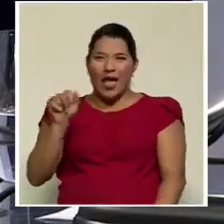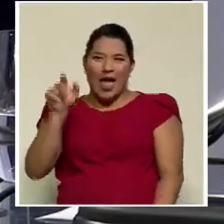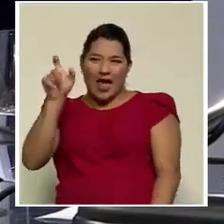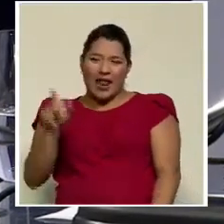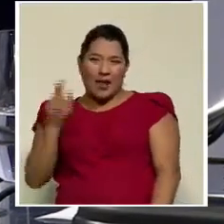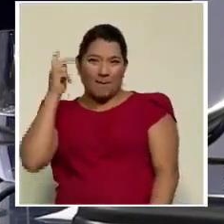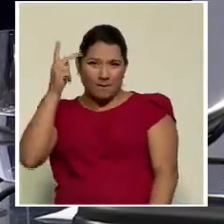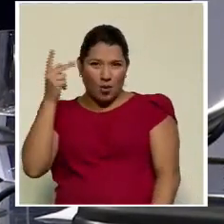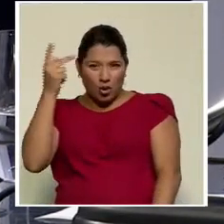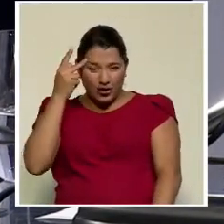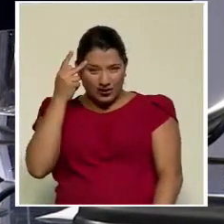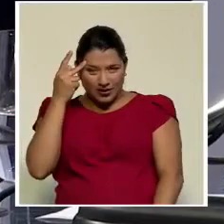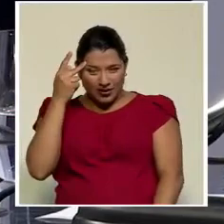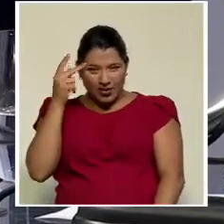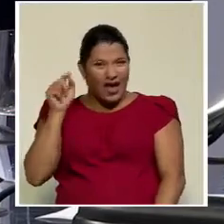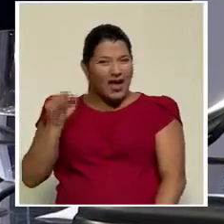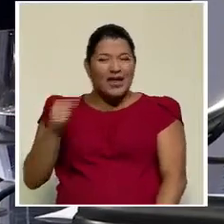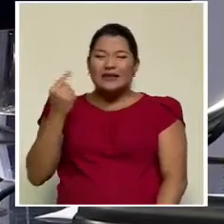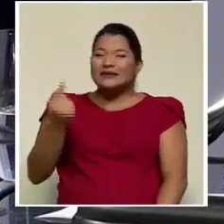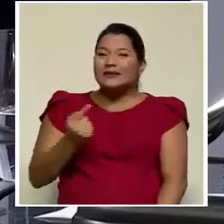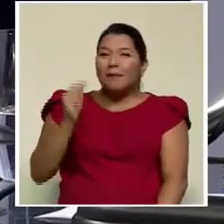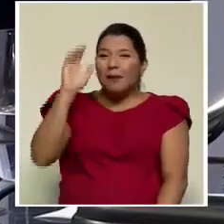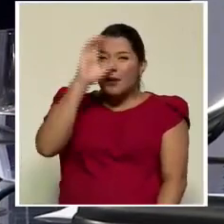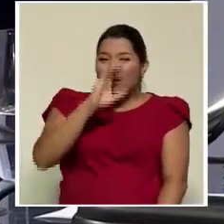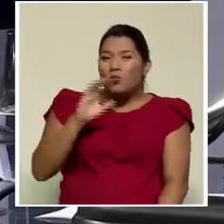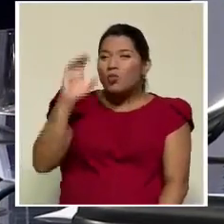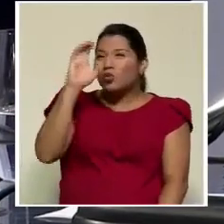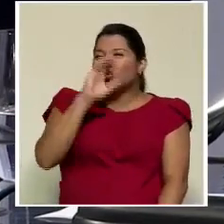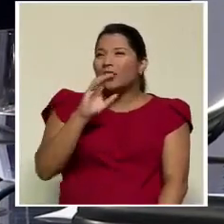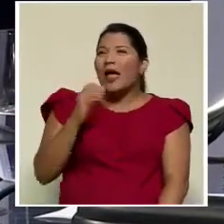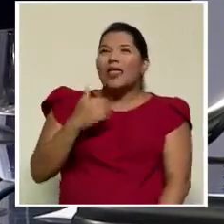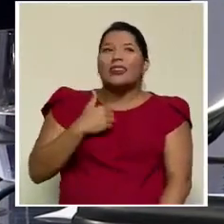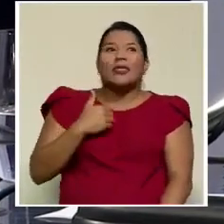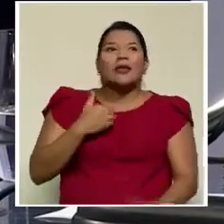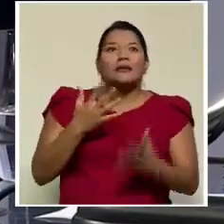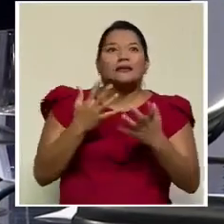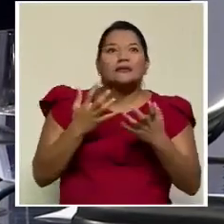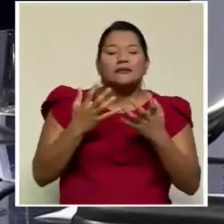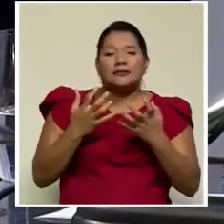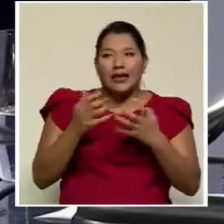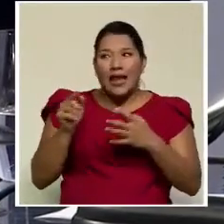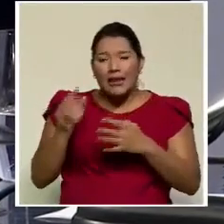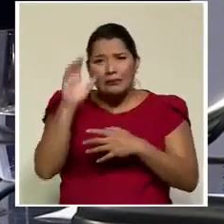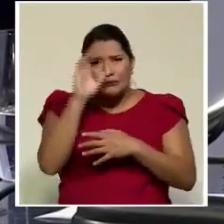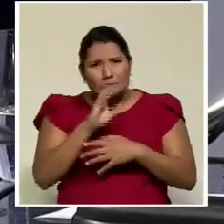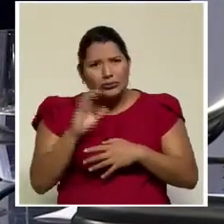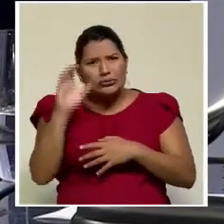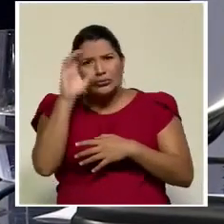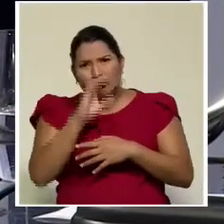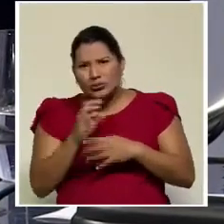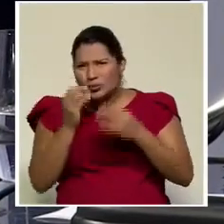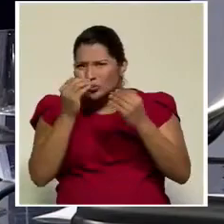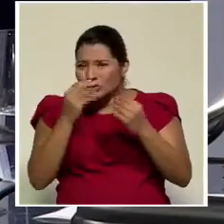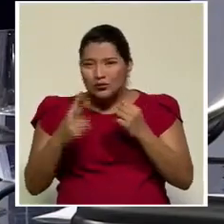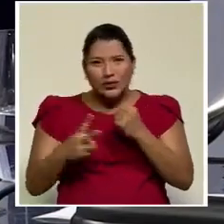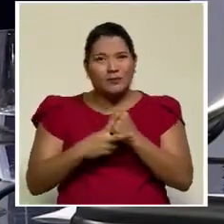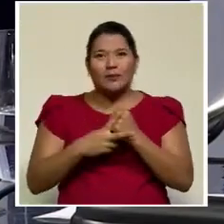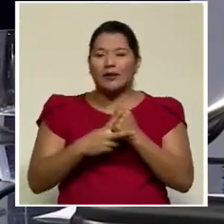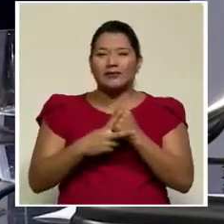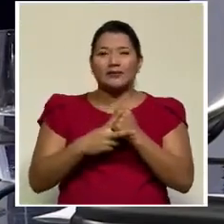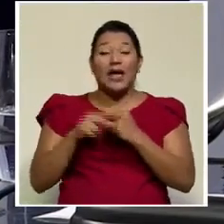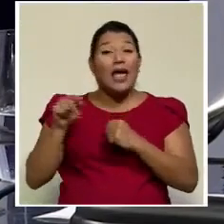¿verdad? Rolando Araya ha buscado, tiene esa hambre de poder, lo ha buscado denodadamente, ¿verdad?